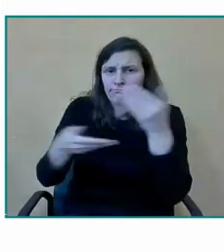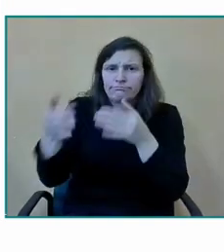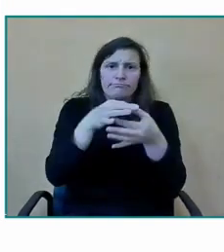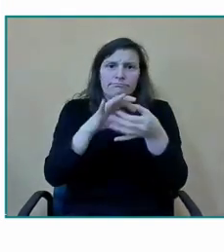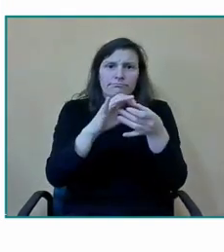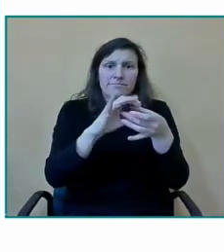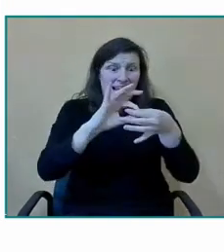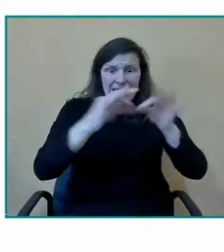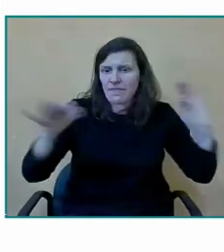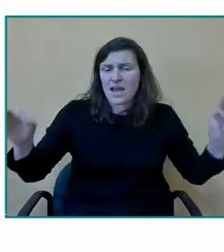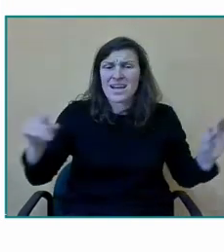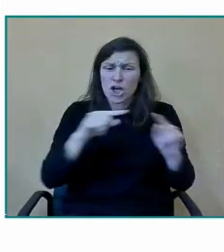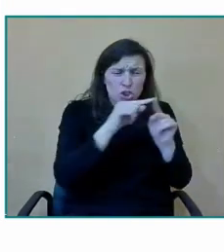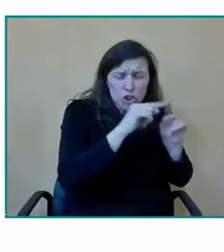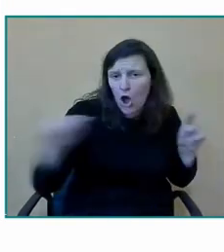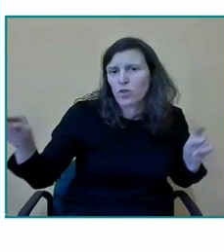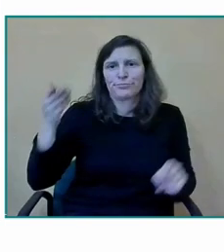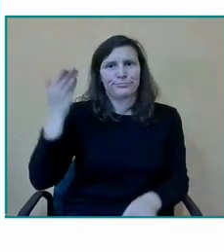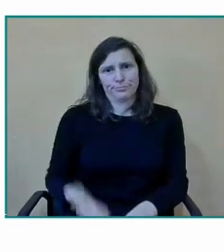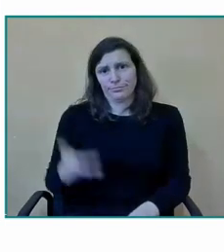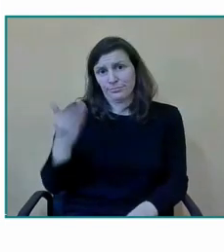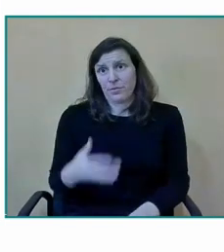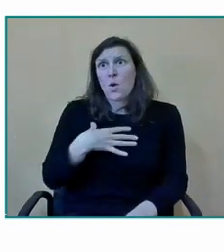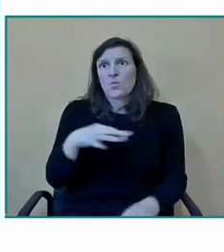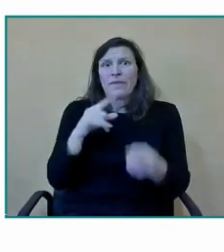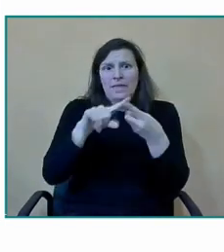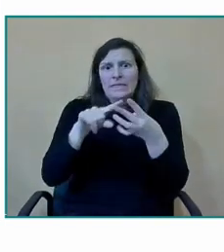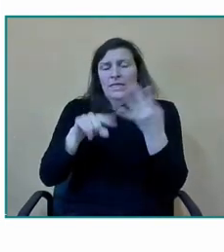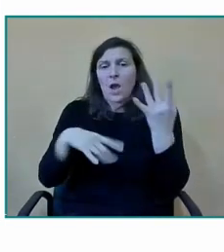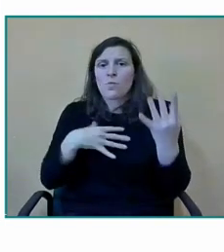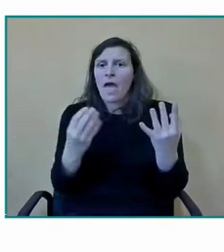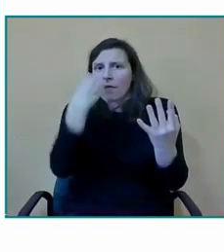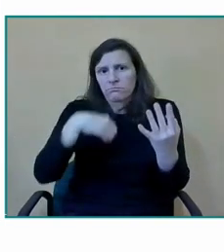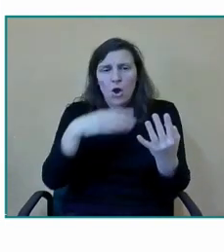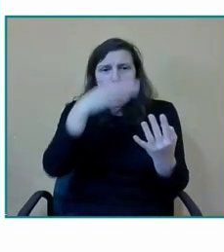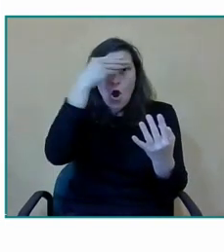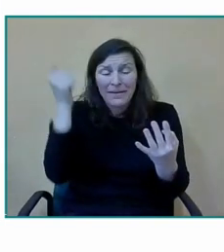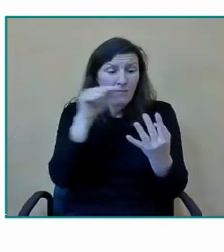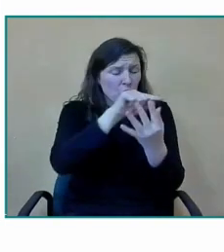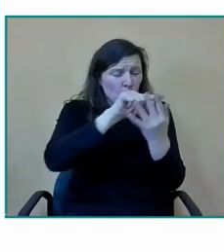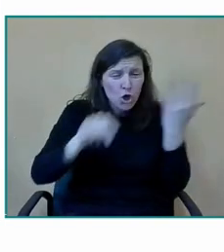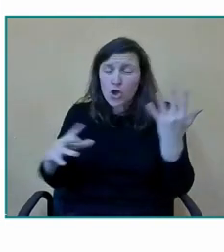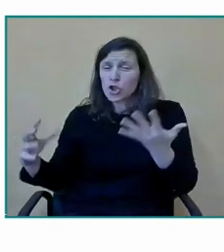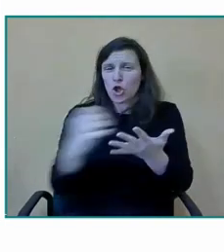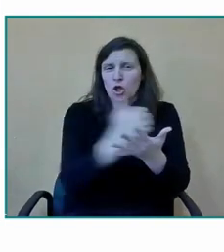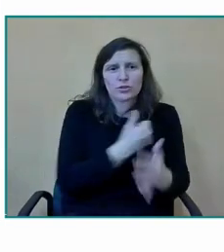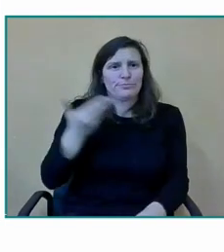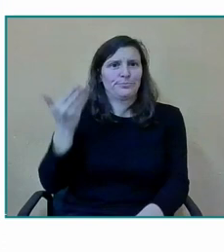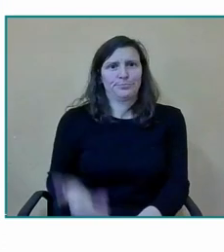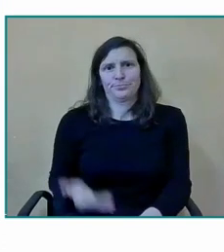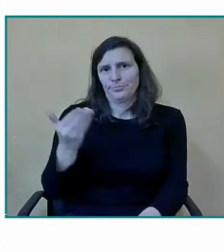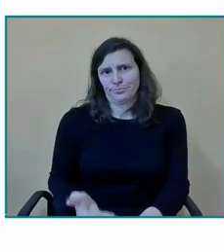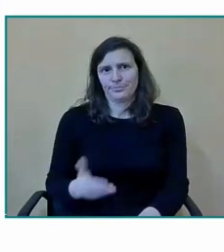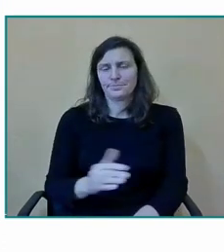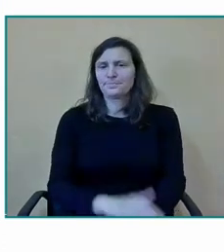ellos somos importantes somos relevantes para que pueda funcionar correctamente esta